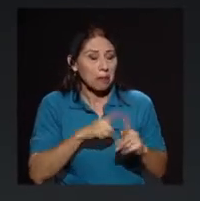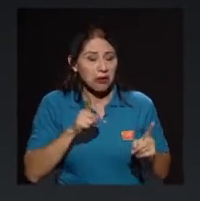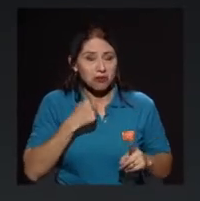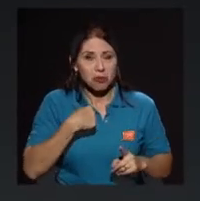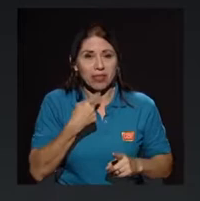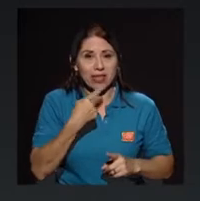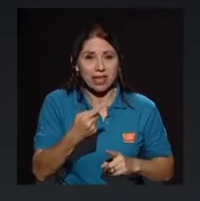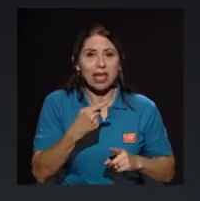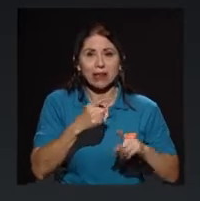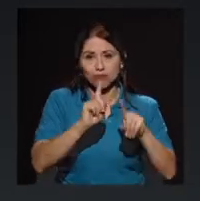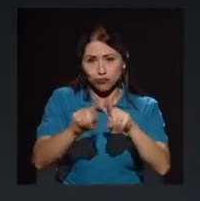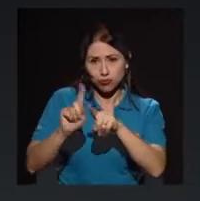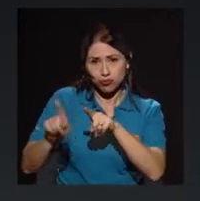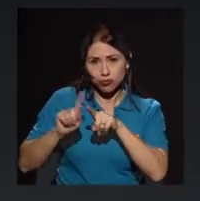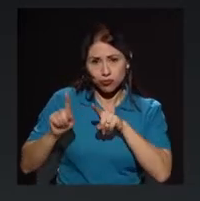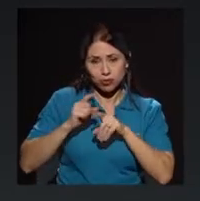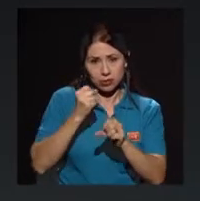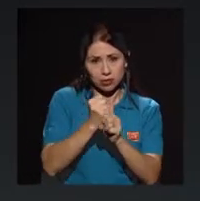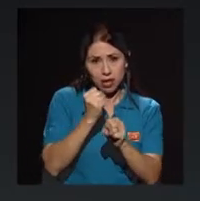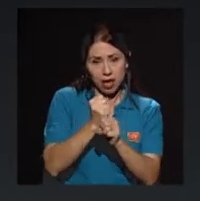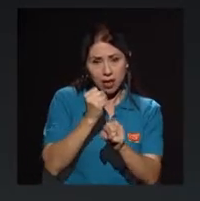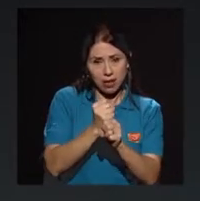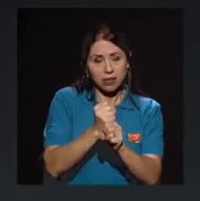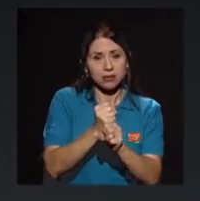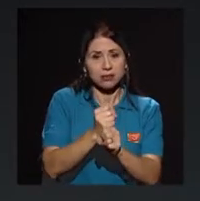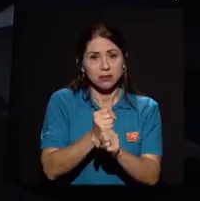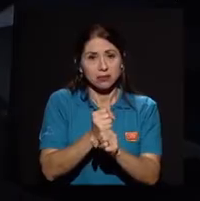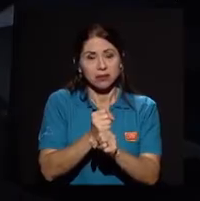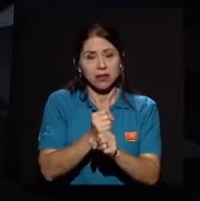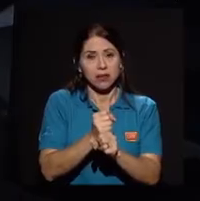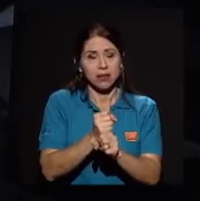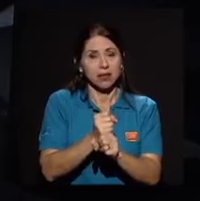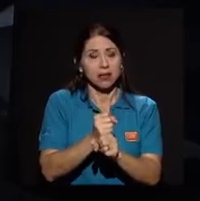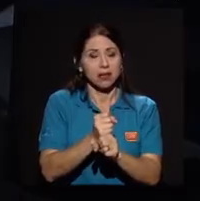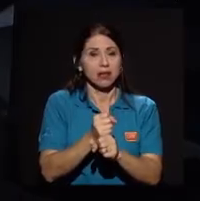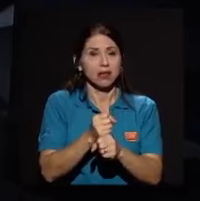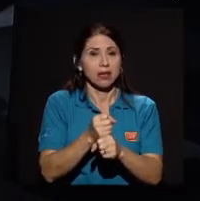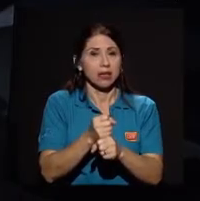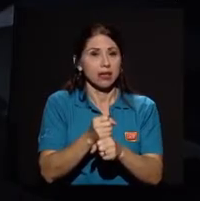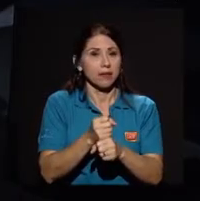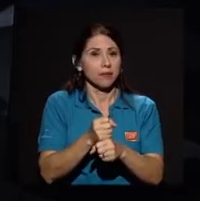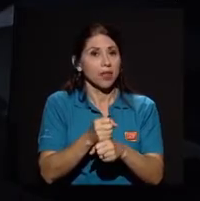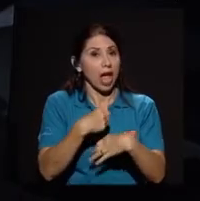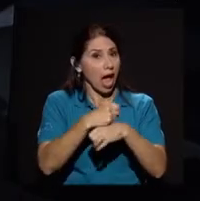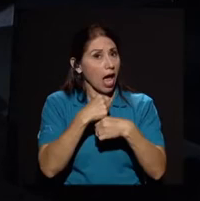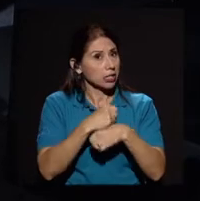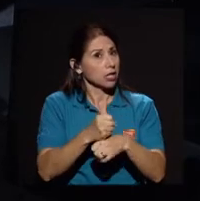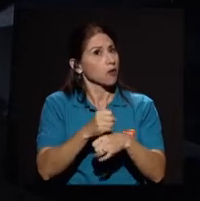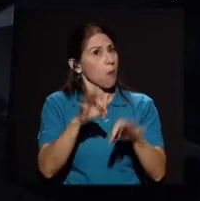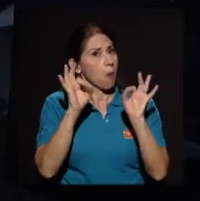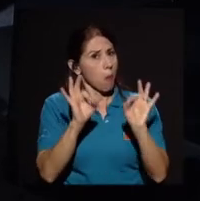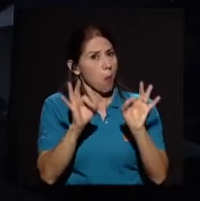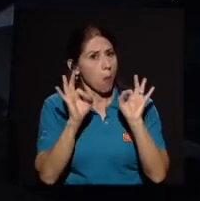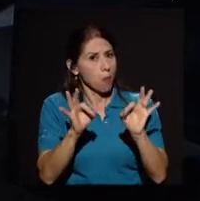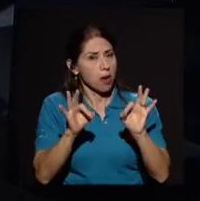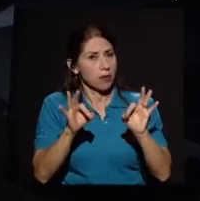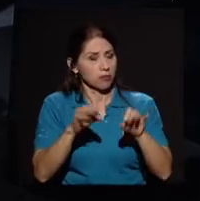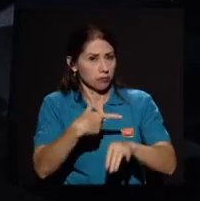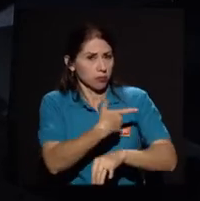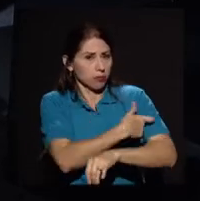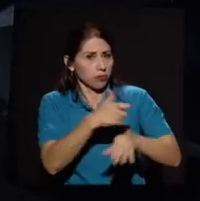que hacen muy bien los graduados de ustedes y que deberían